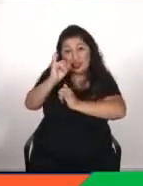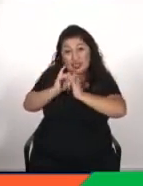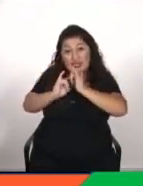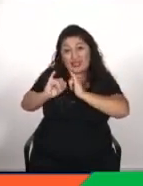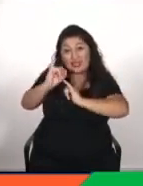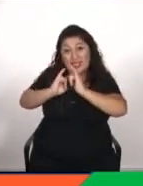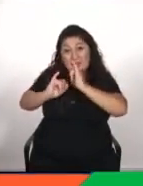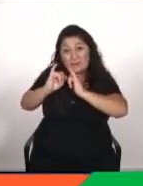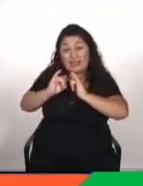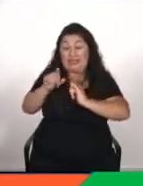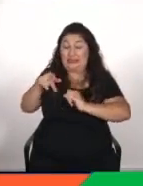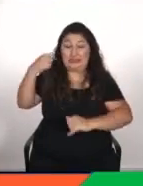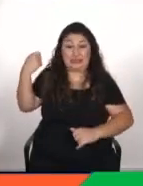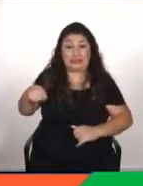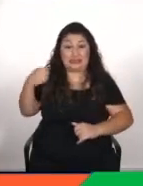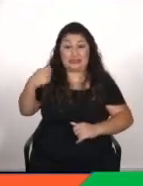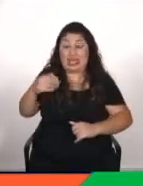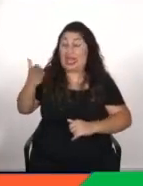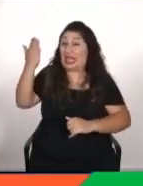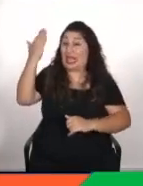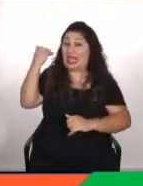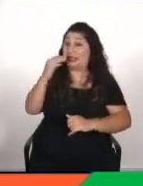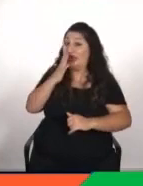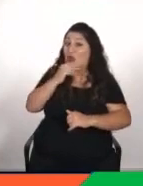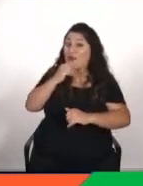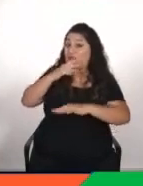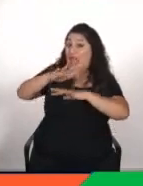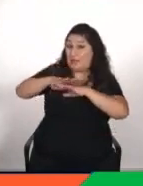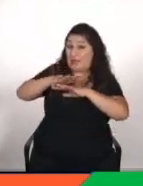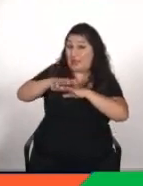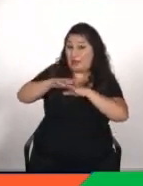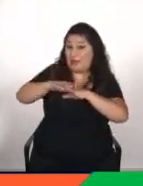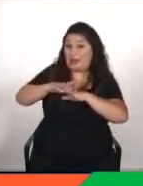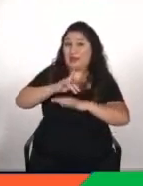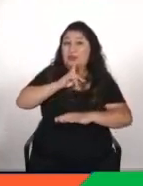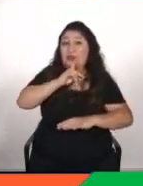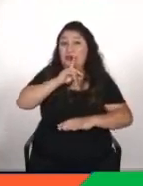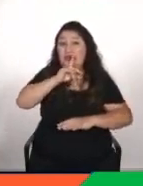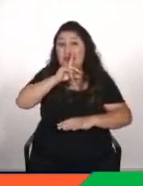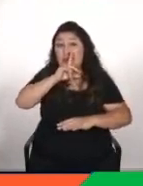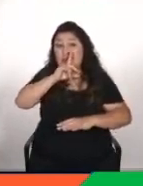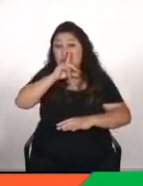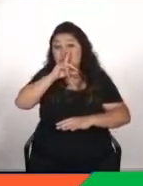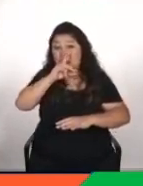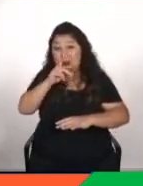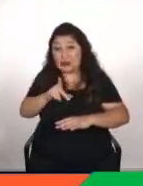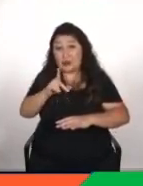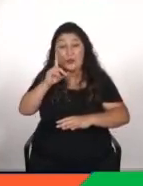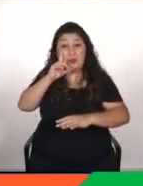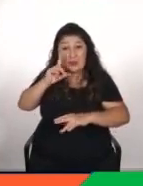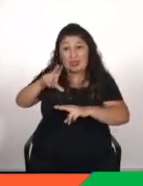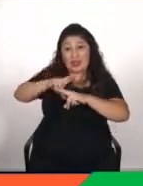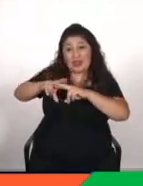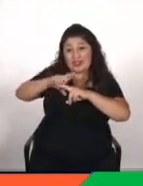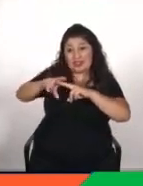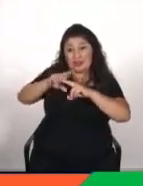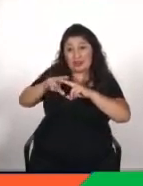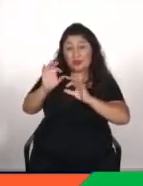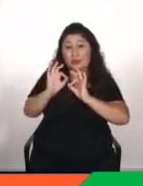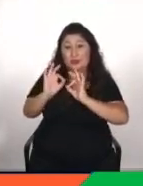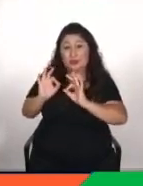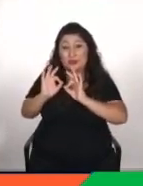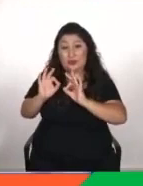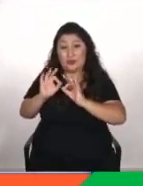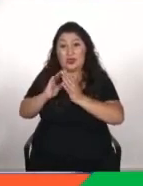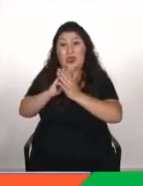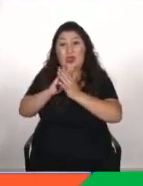contaban todavía con estos algoritmos generativos y que esto si hubieran esperado un año o dos años más lo podía haber hecho un chaval en la habitación de su casa entrenando un modelo